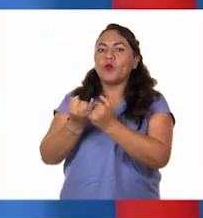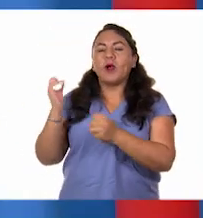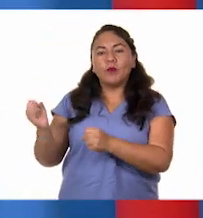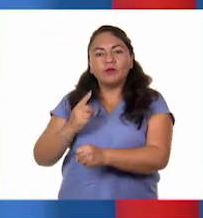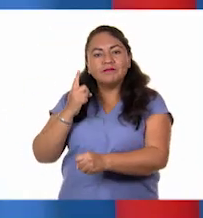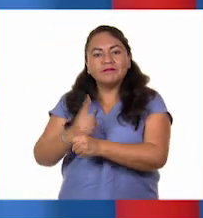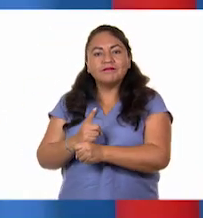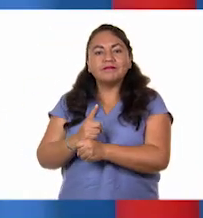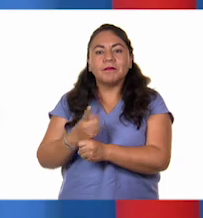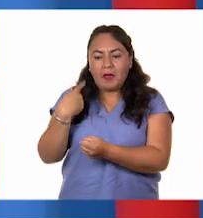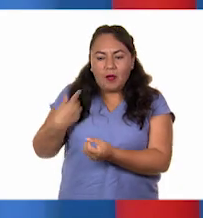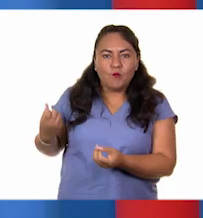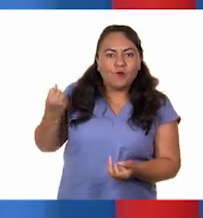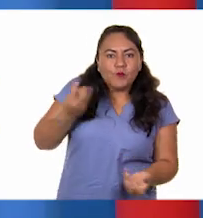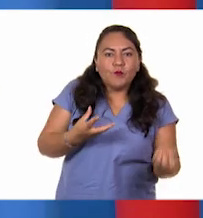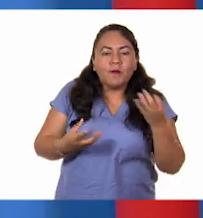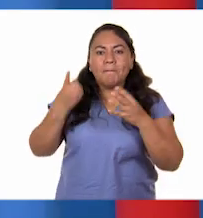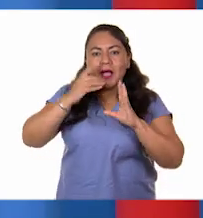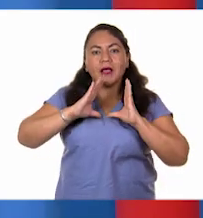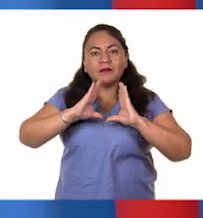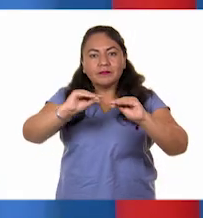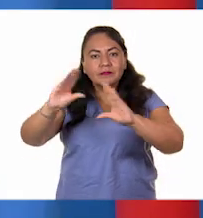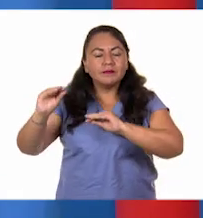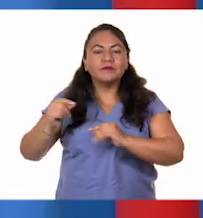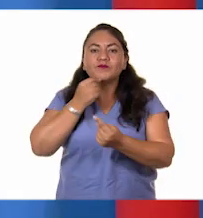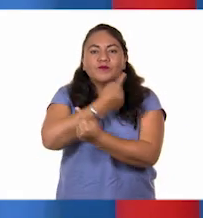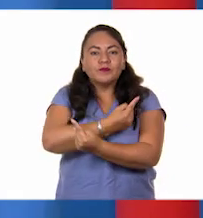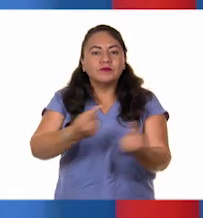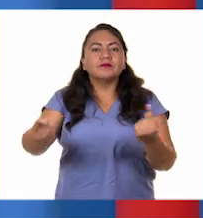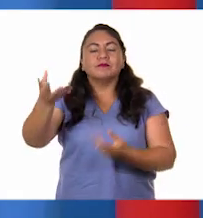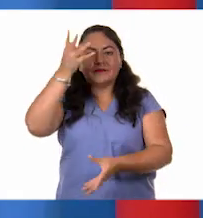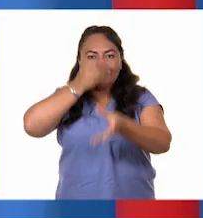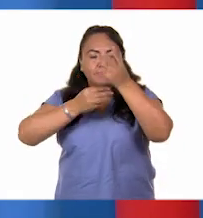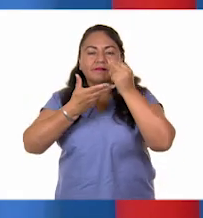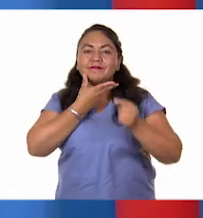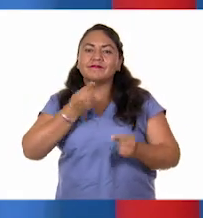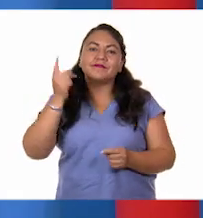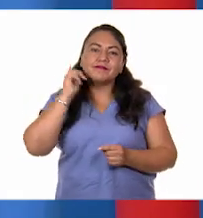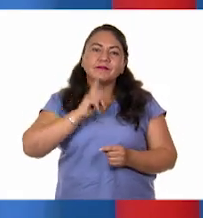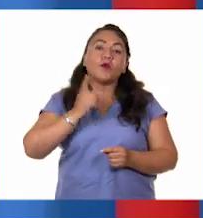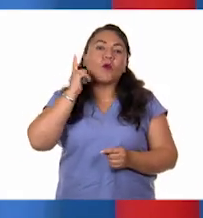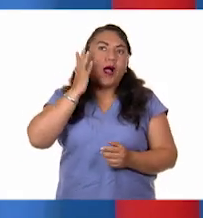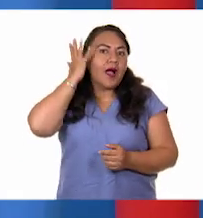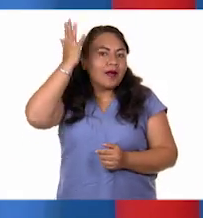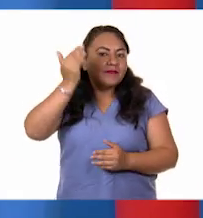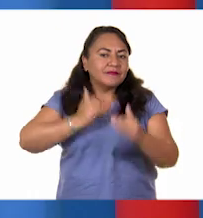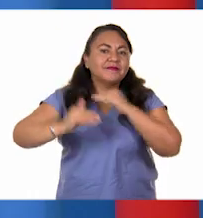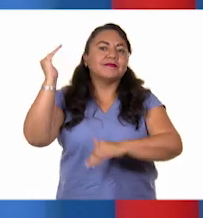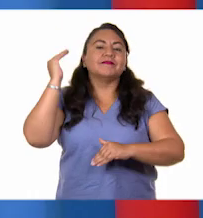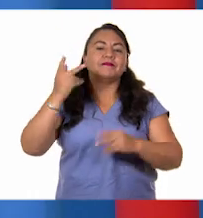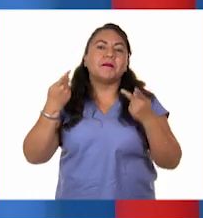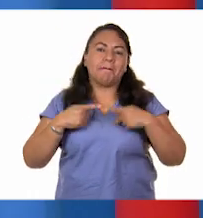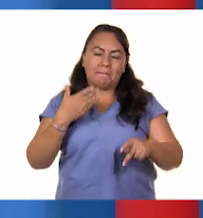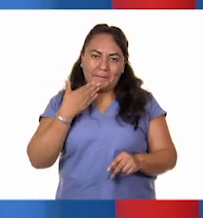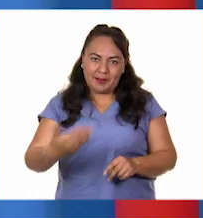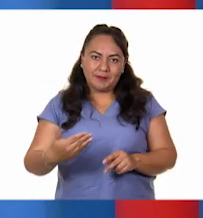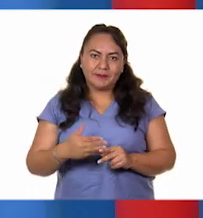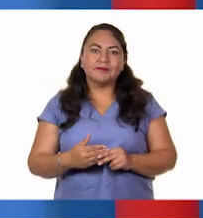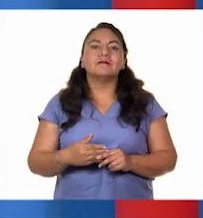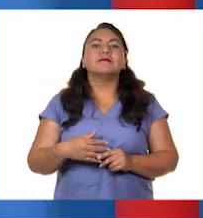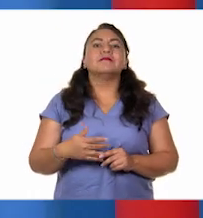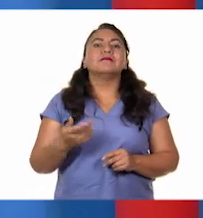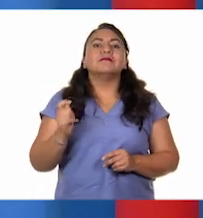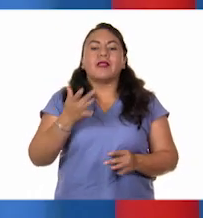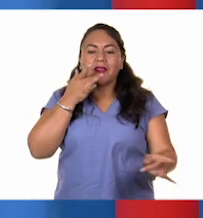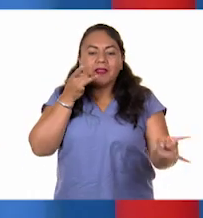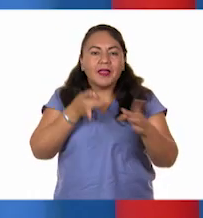que nos brindaron de contribuir en la formación de niños y niñas que deseamos se conviertan en gente de bien. Con su